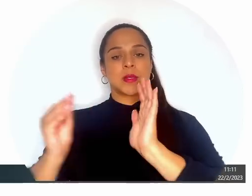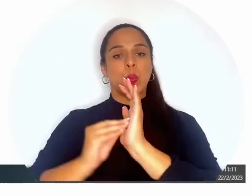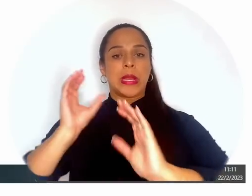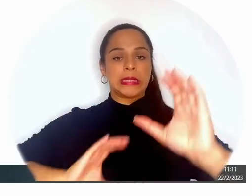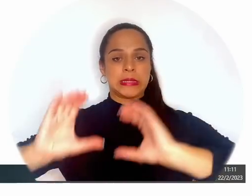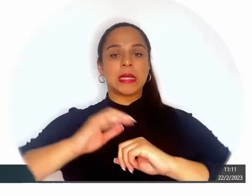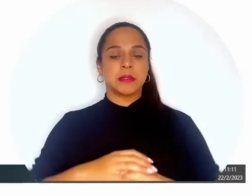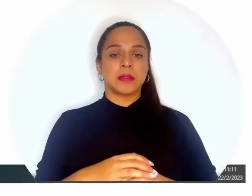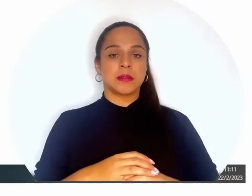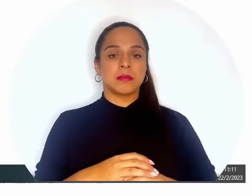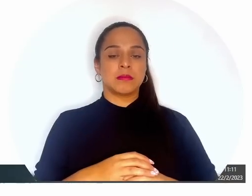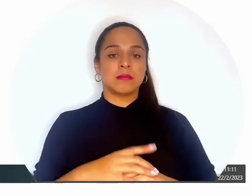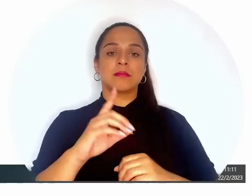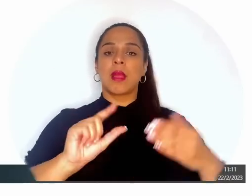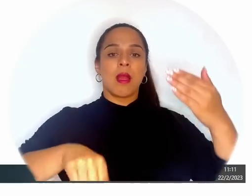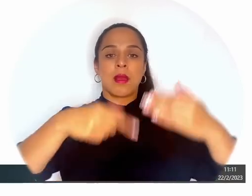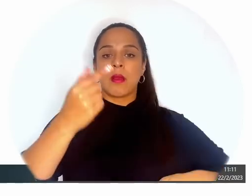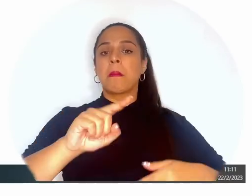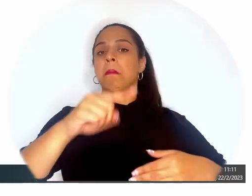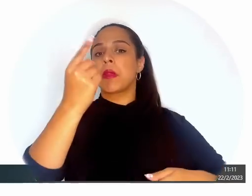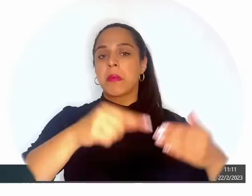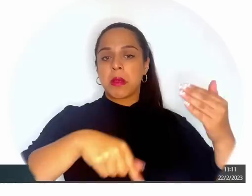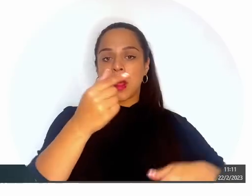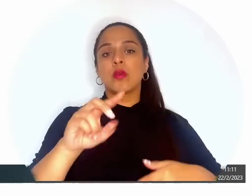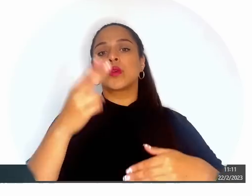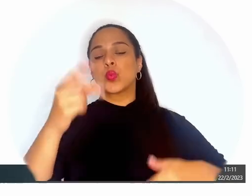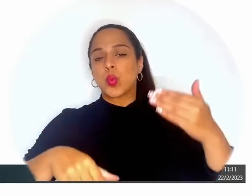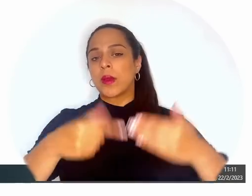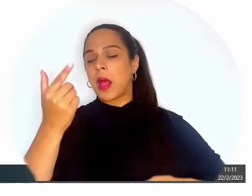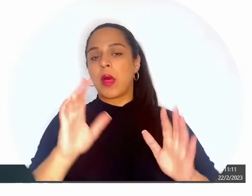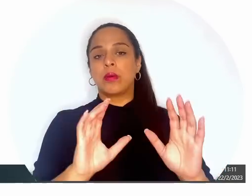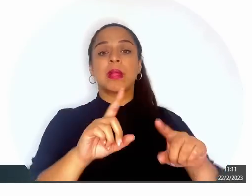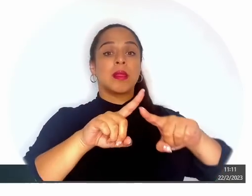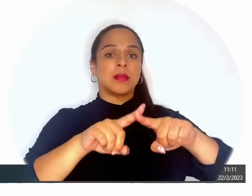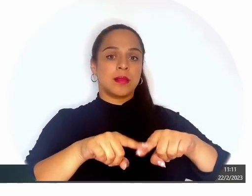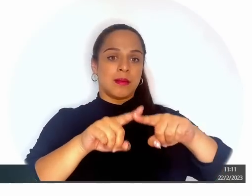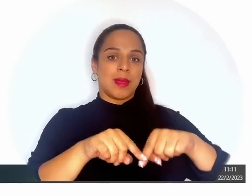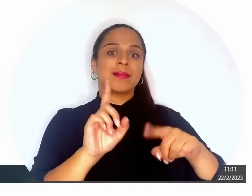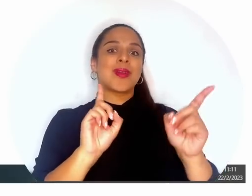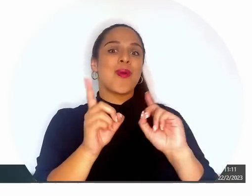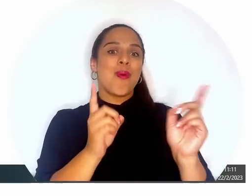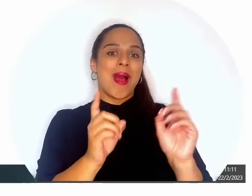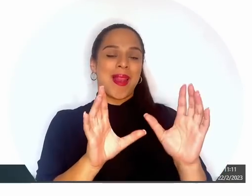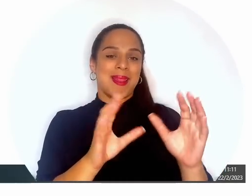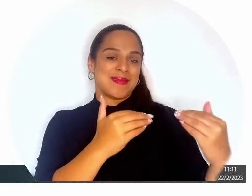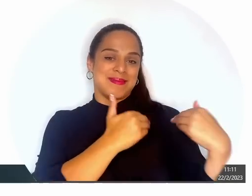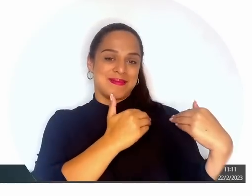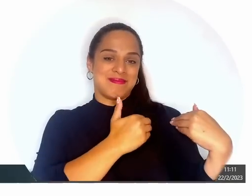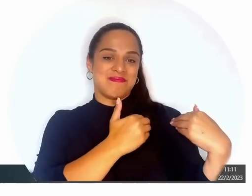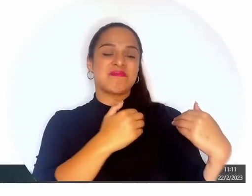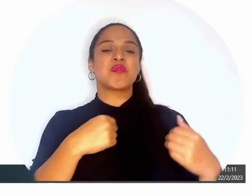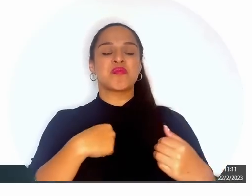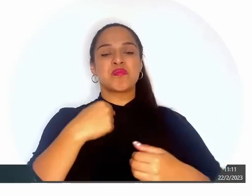a poner primer año, segundo año, tercer año, dependiendo el grupo que nosotros estamos dando. En este caso, primer año.